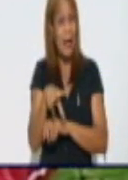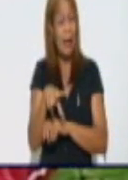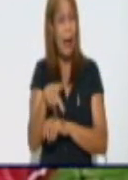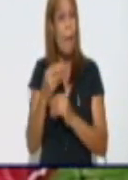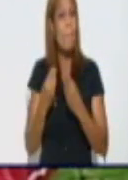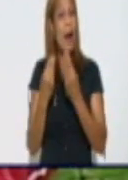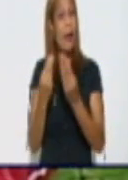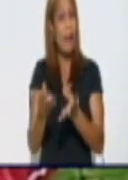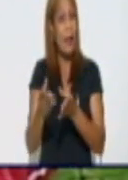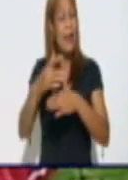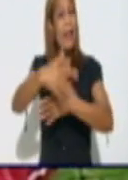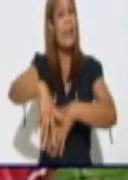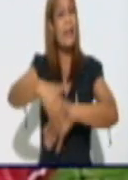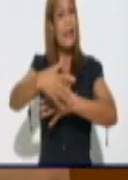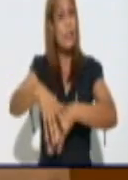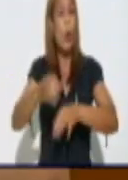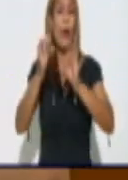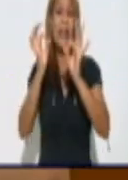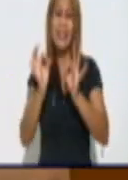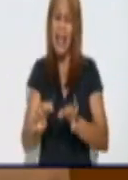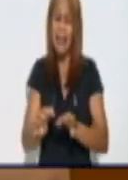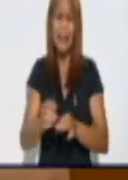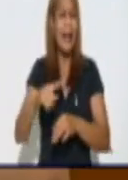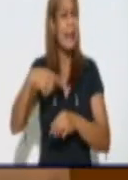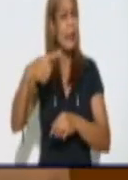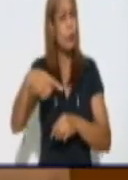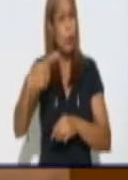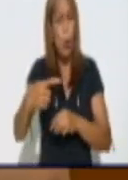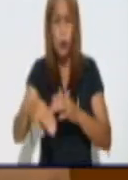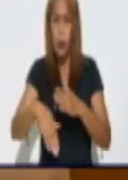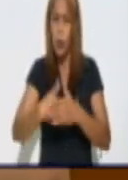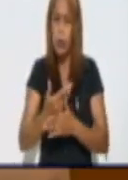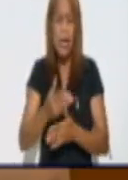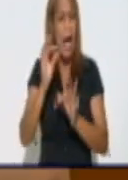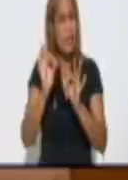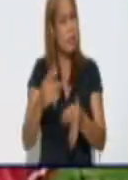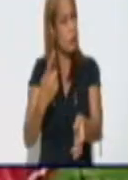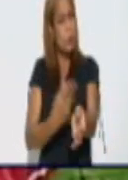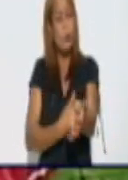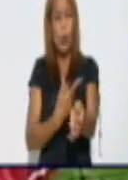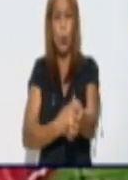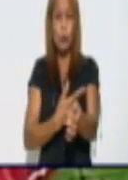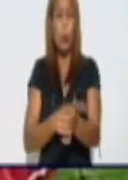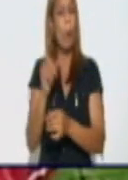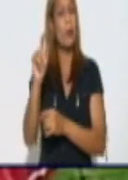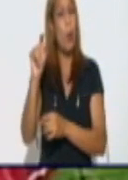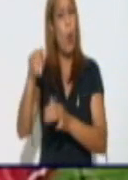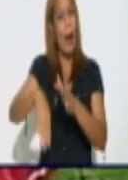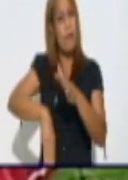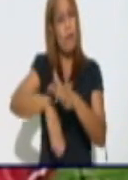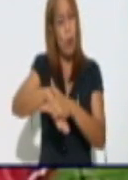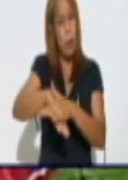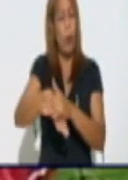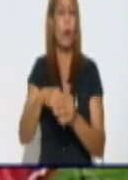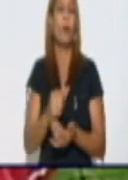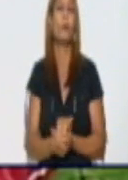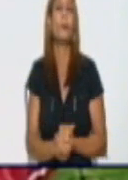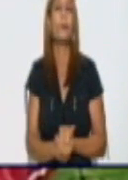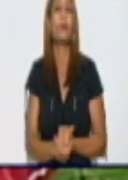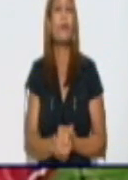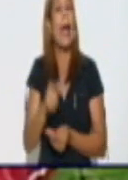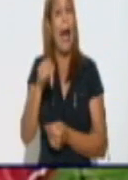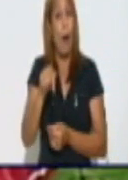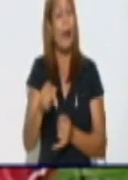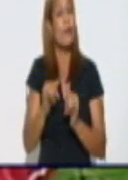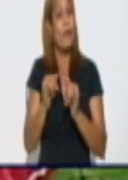dicen ellos que eso es allí todos los días. Aquí está. Esto es, le voy a decir inmediatamente,